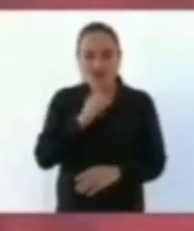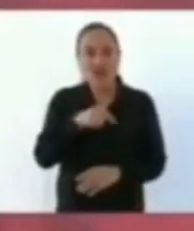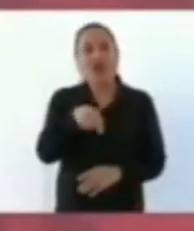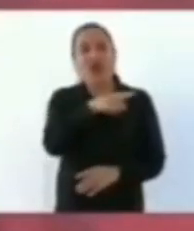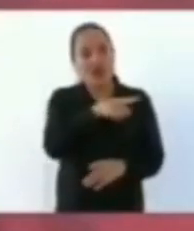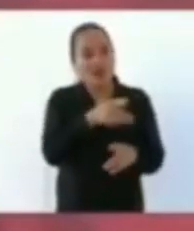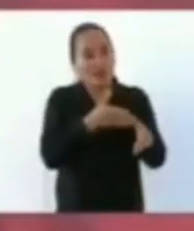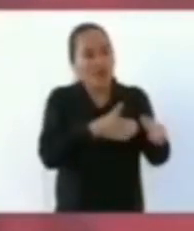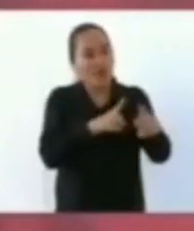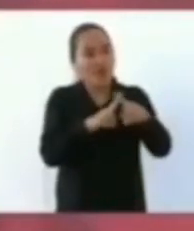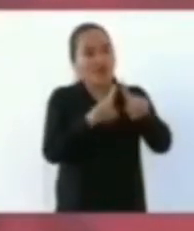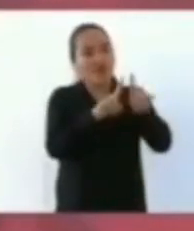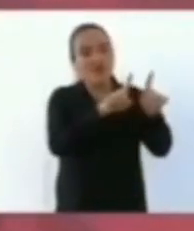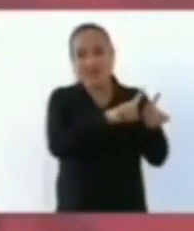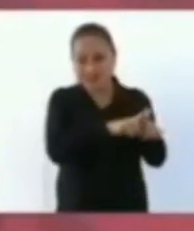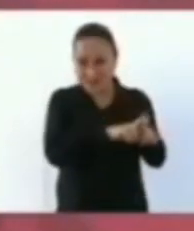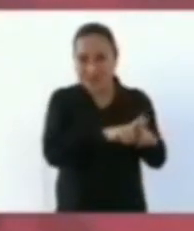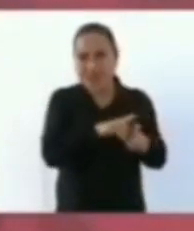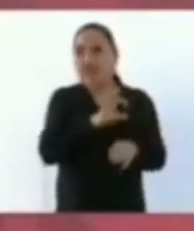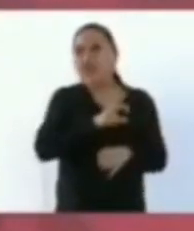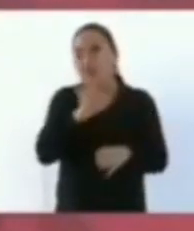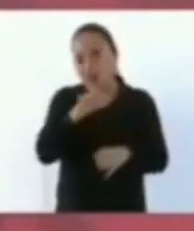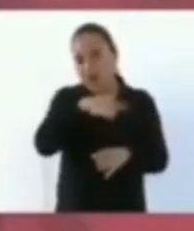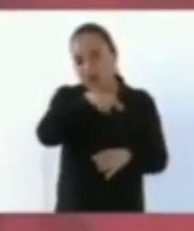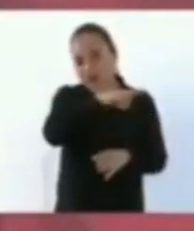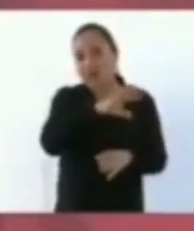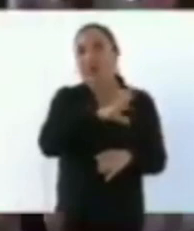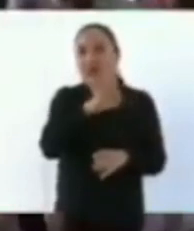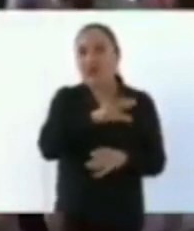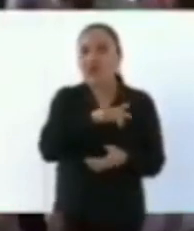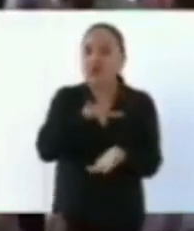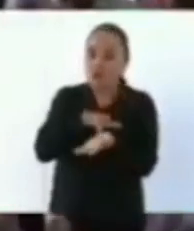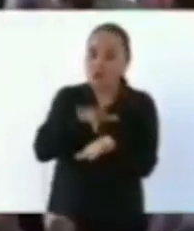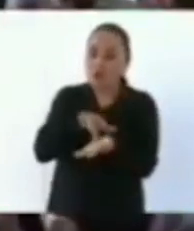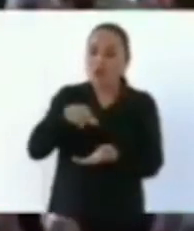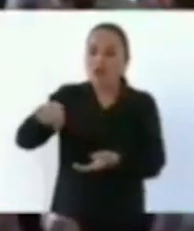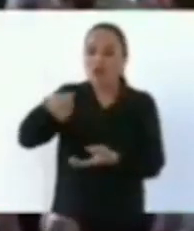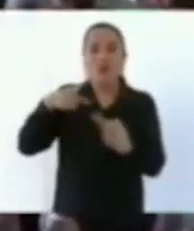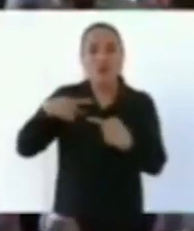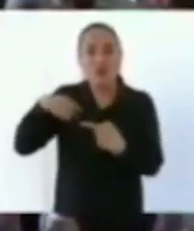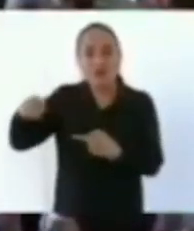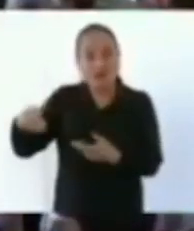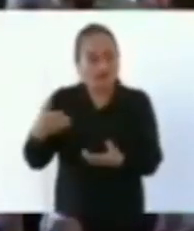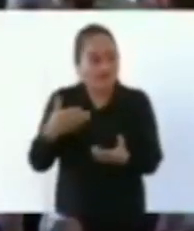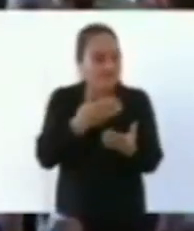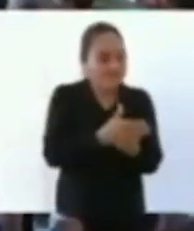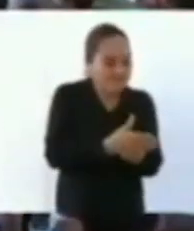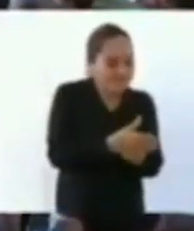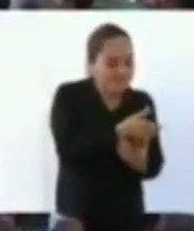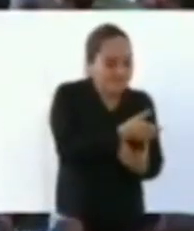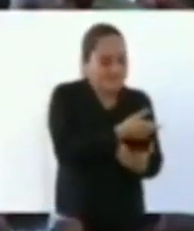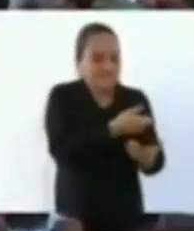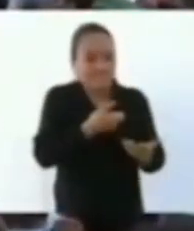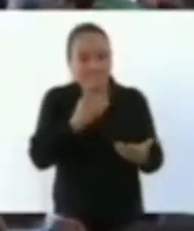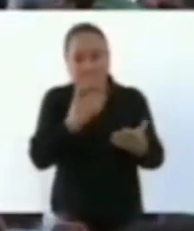cobrar sus apoyos. Entonces, un aplauso también a esos bancos, a la banca comercial.